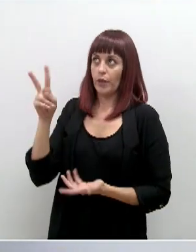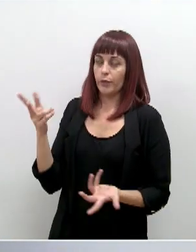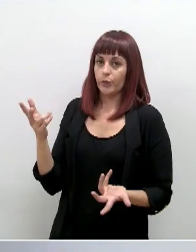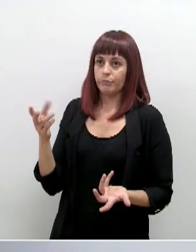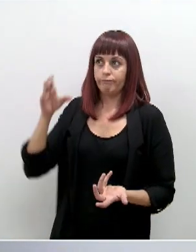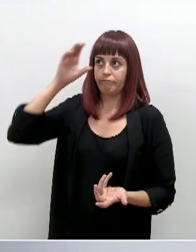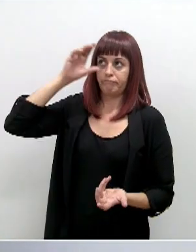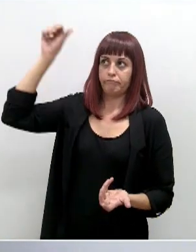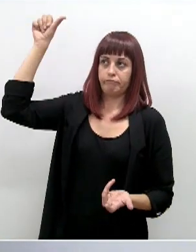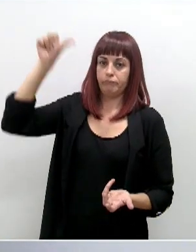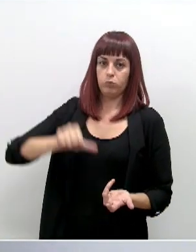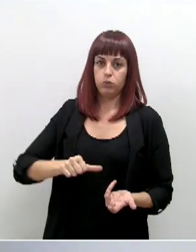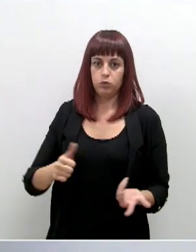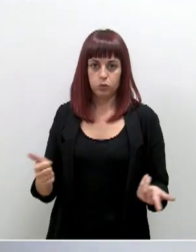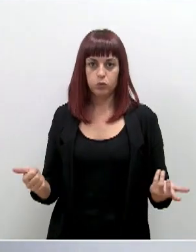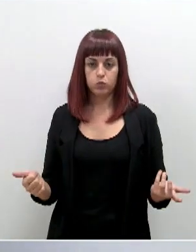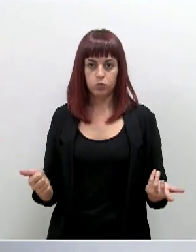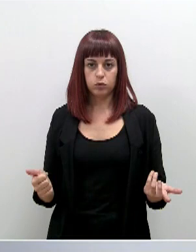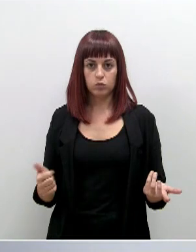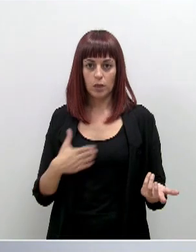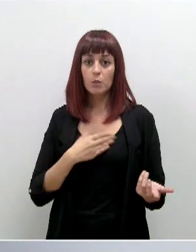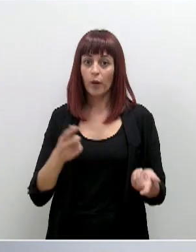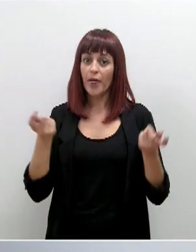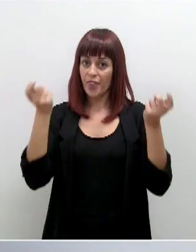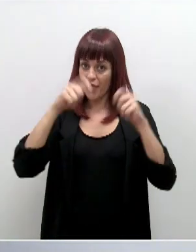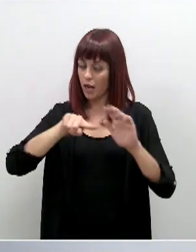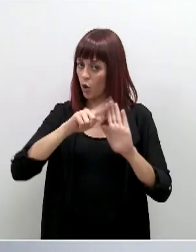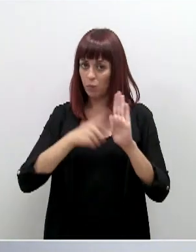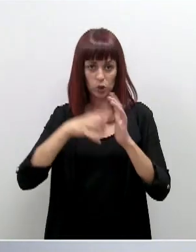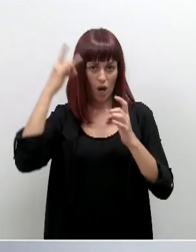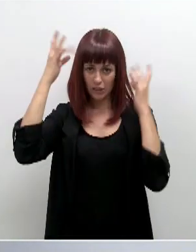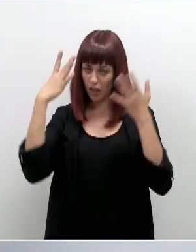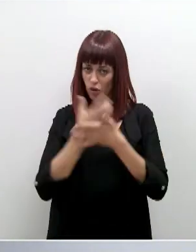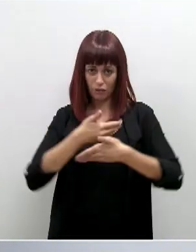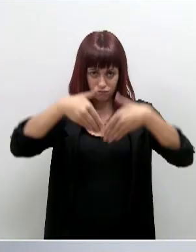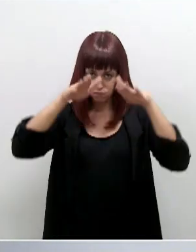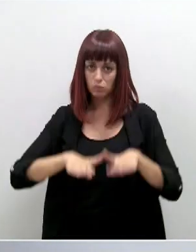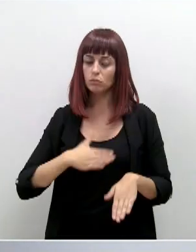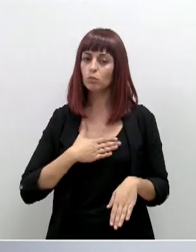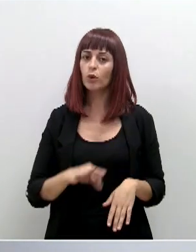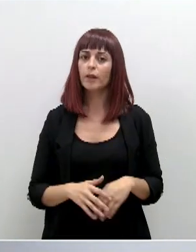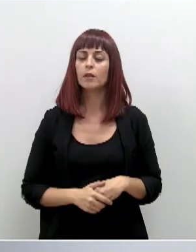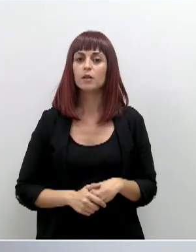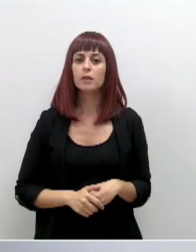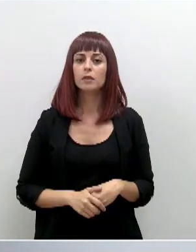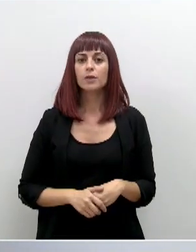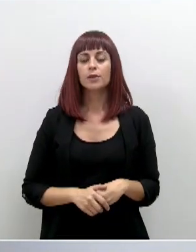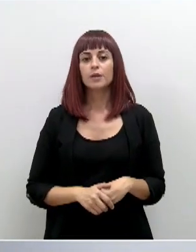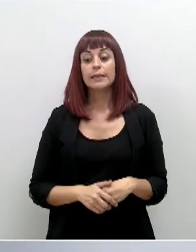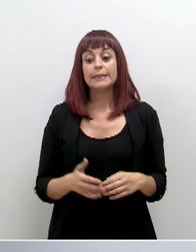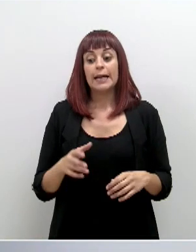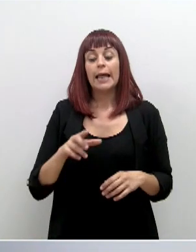luego, que se ha llegado a decretar incluso el cierre total de cualquier tipo de actividad. Desde luego, se toman estas